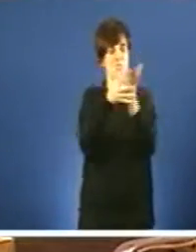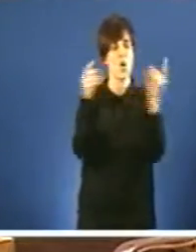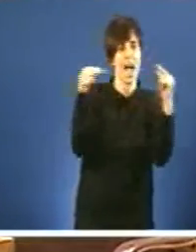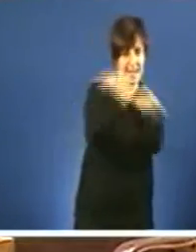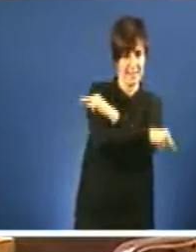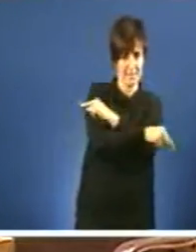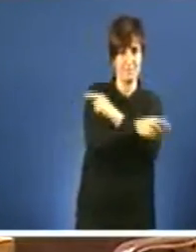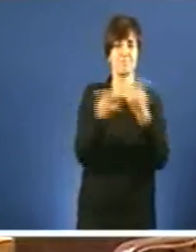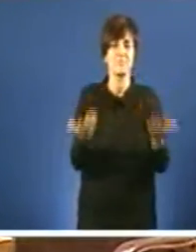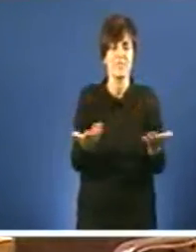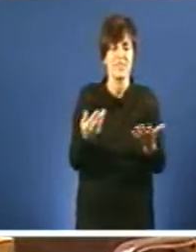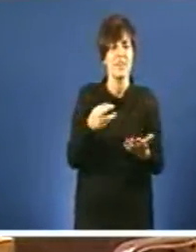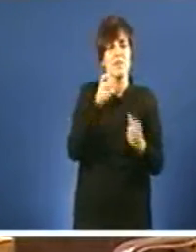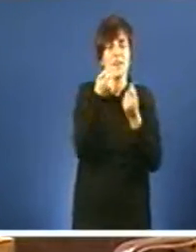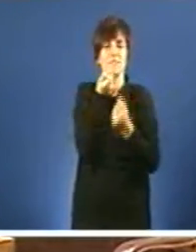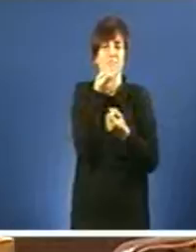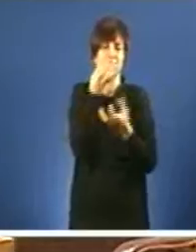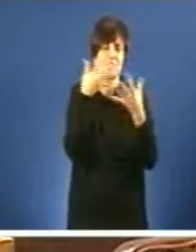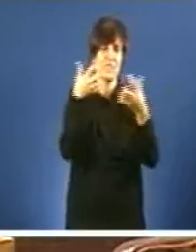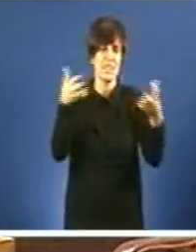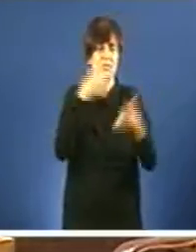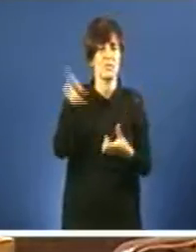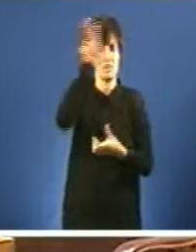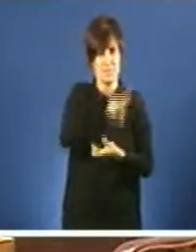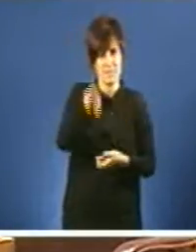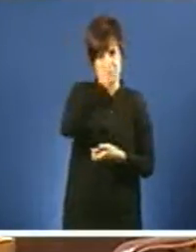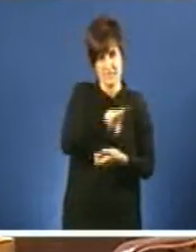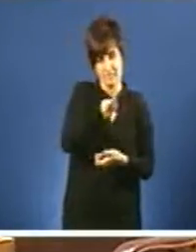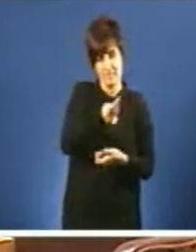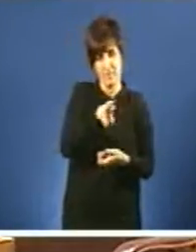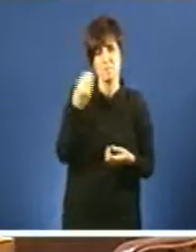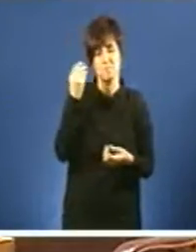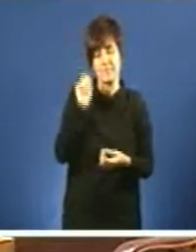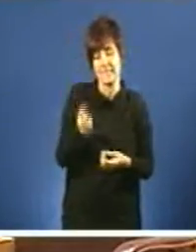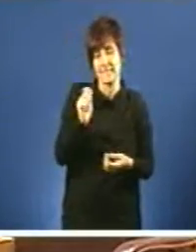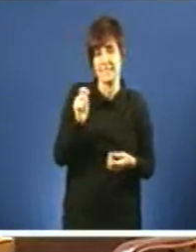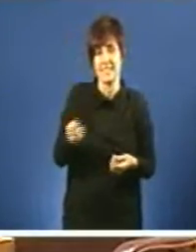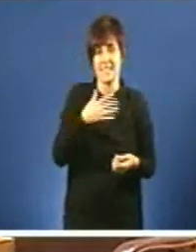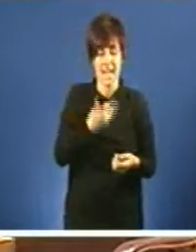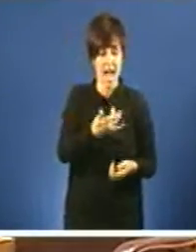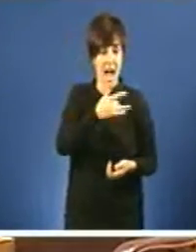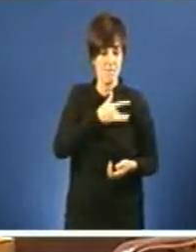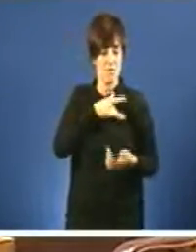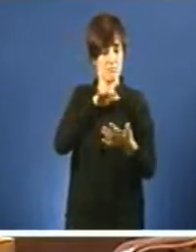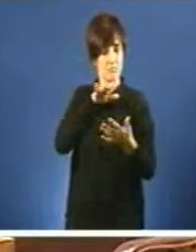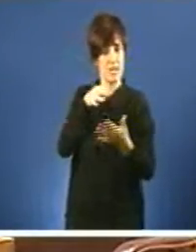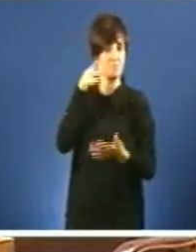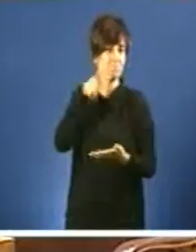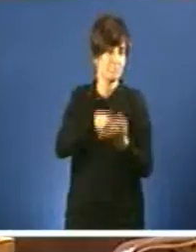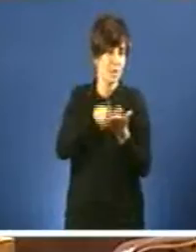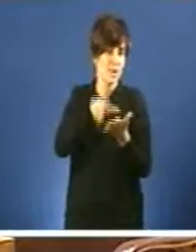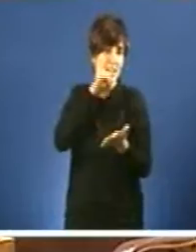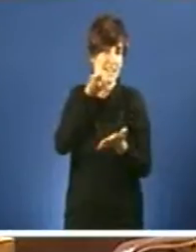unha frase que vostede repite con frecuencia. Que o amor o galego non é exclusivo de ninguén. En eso doulle a razón.